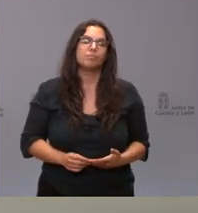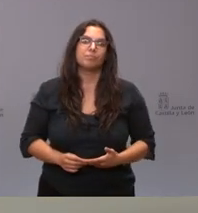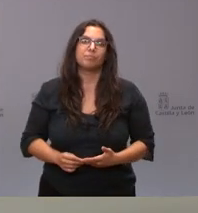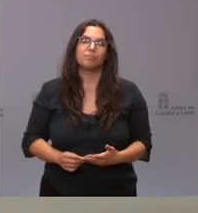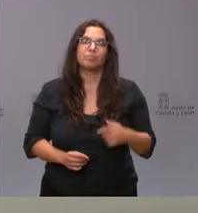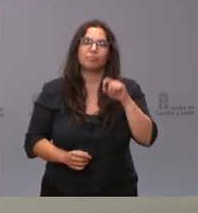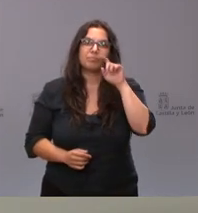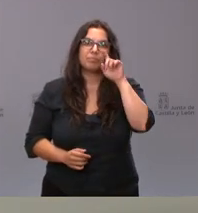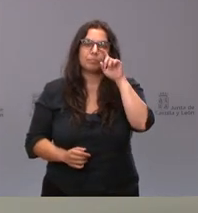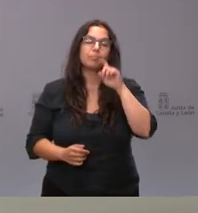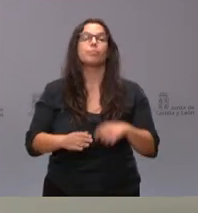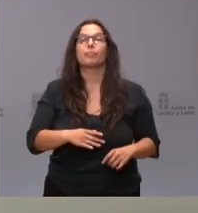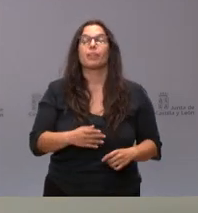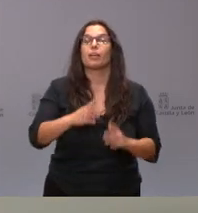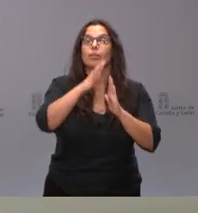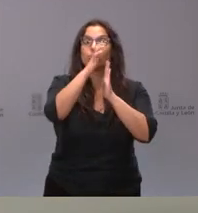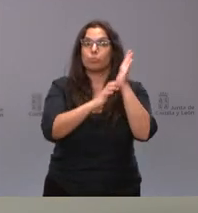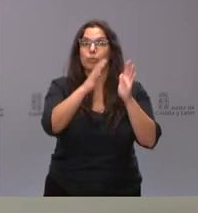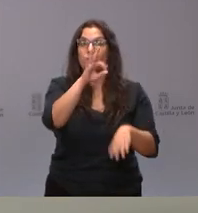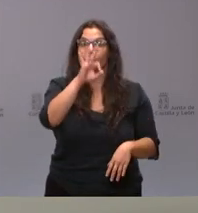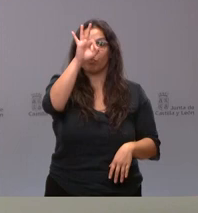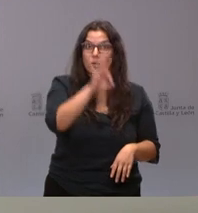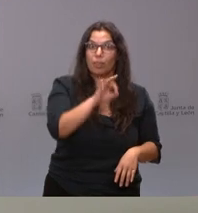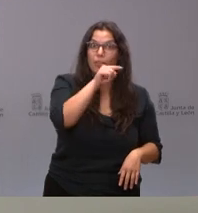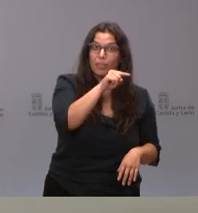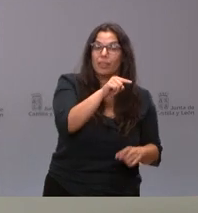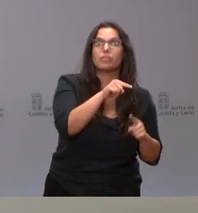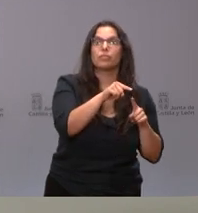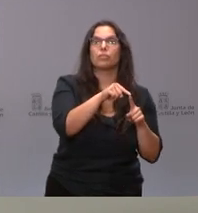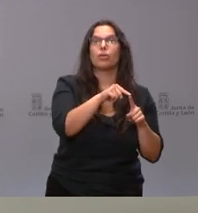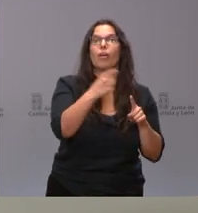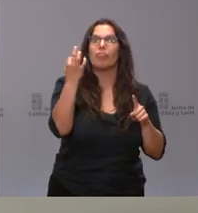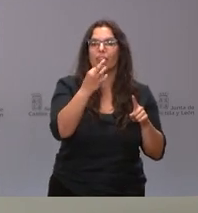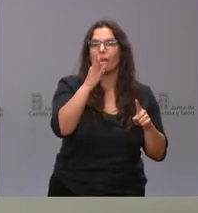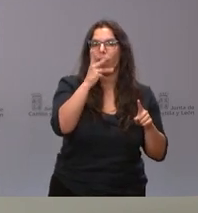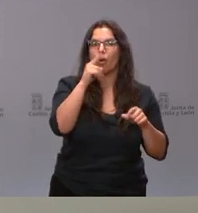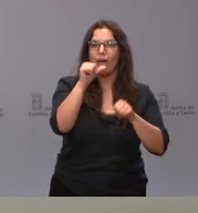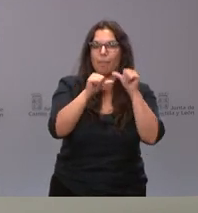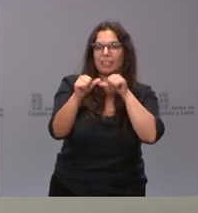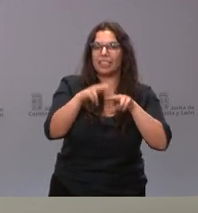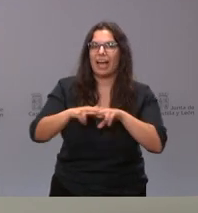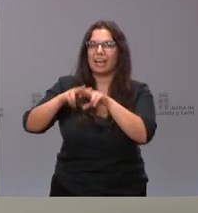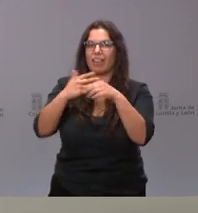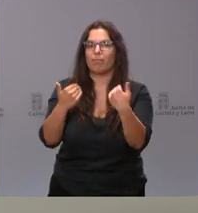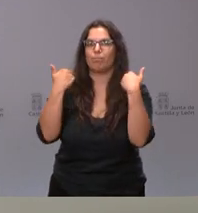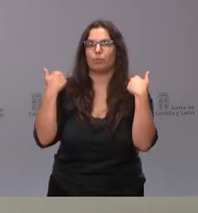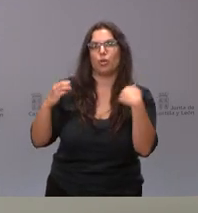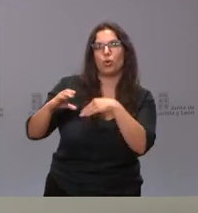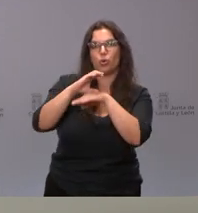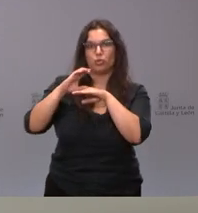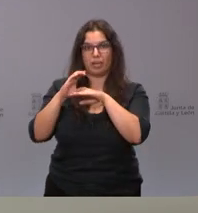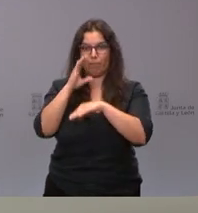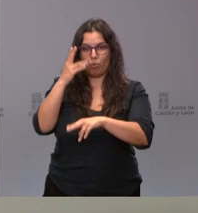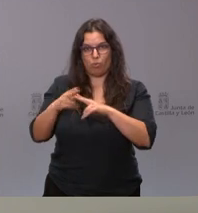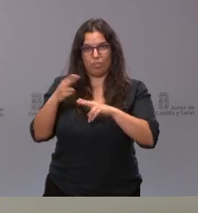Como le digo, la cifra es el objeto de análisis que tiene que llevar a cabo la consejería como consecuencia de esa evaluación de las políticas de